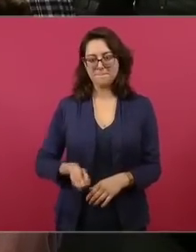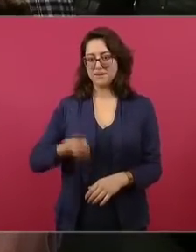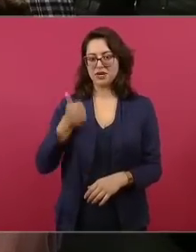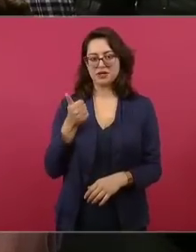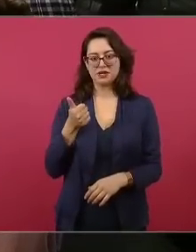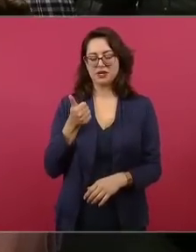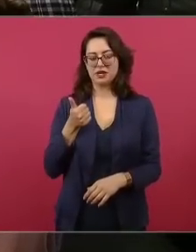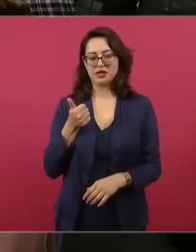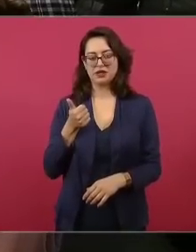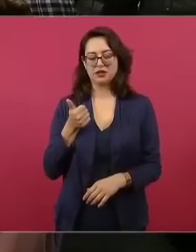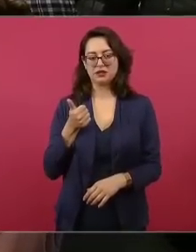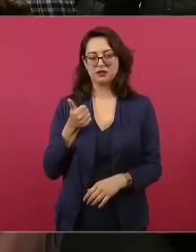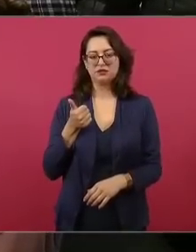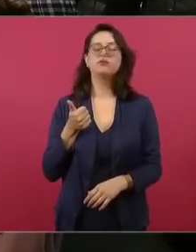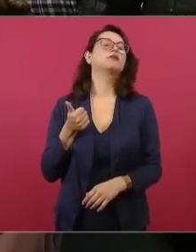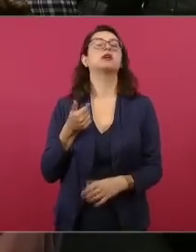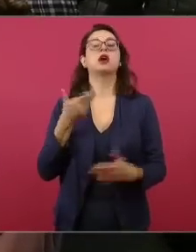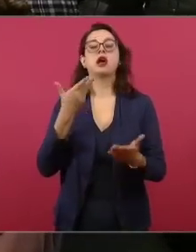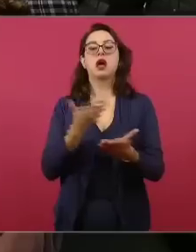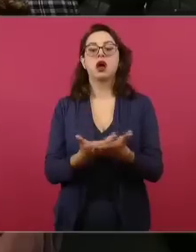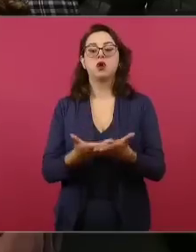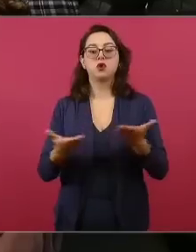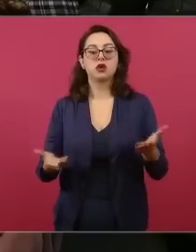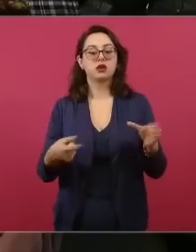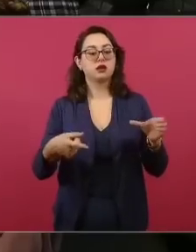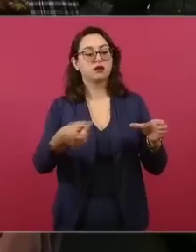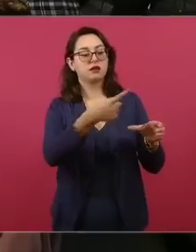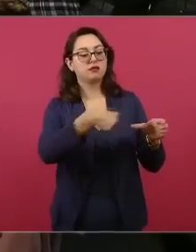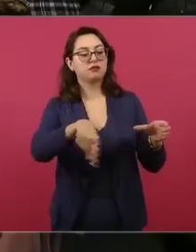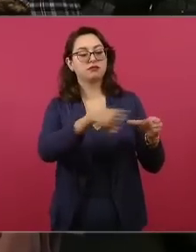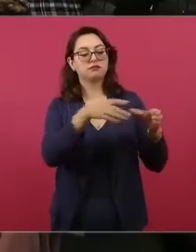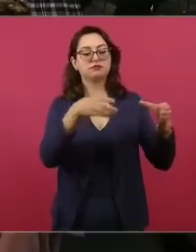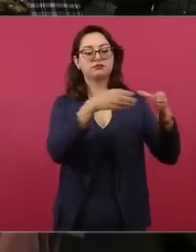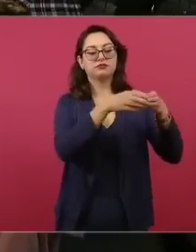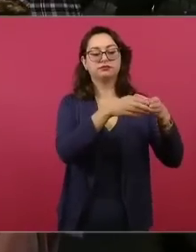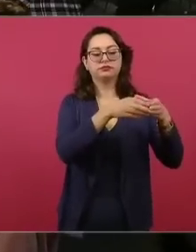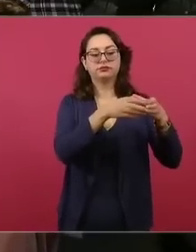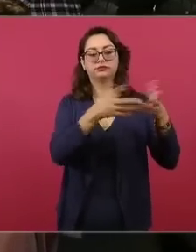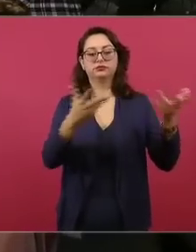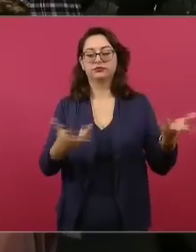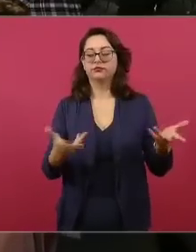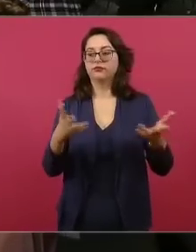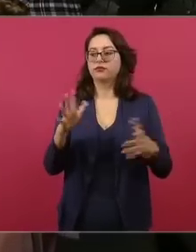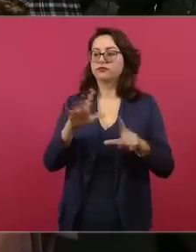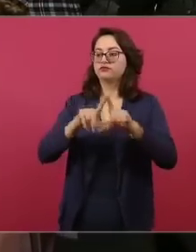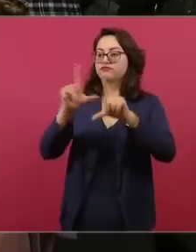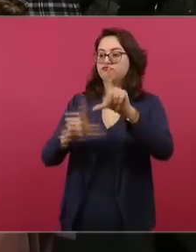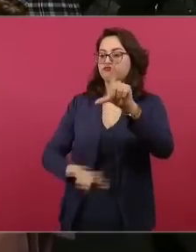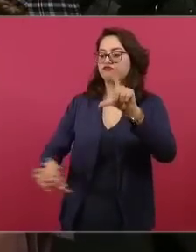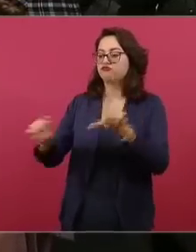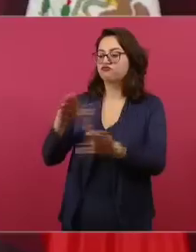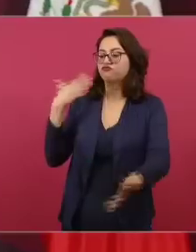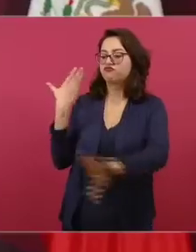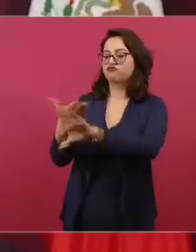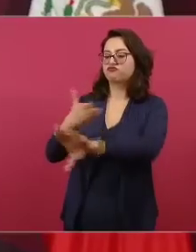pretende frenar la transformación de México.